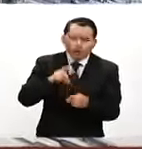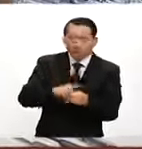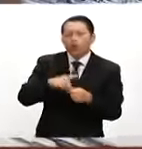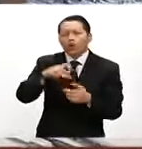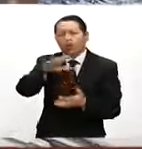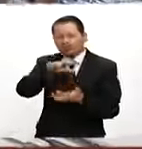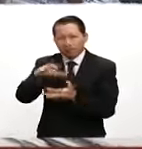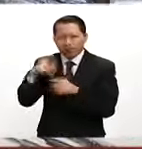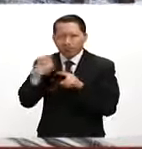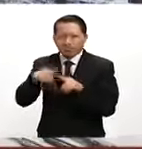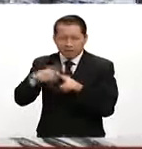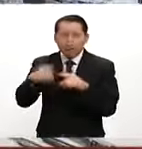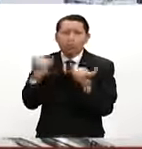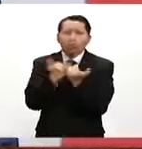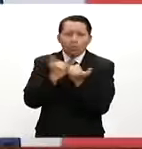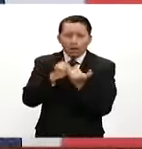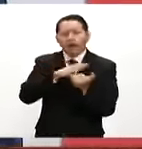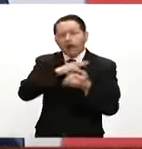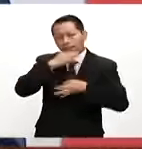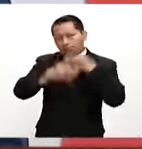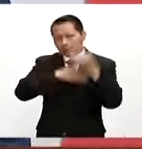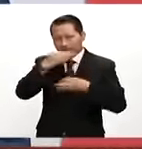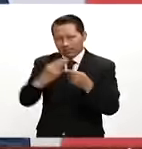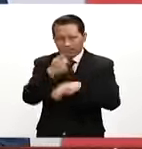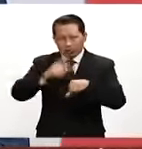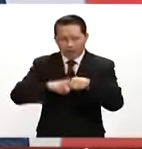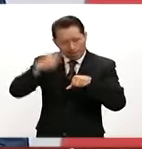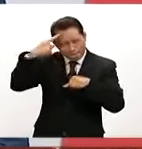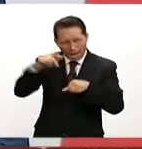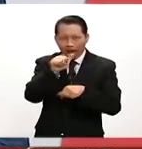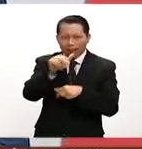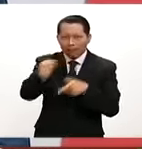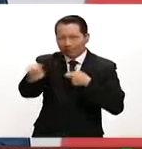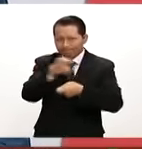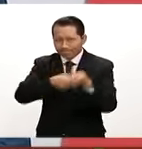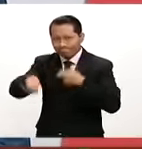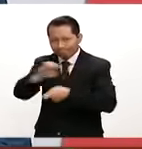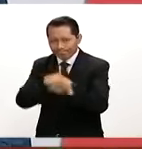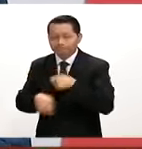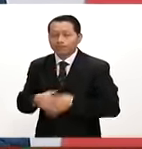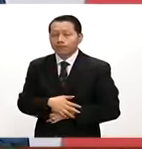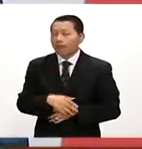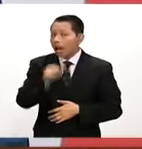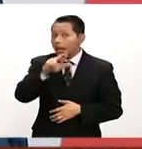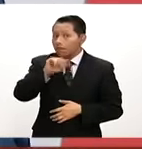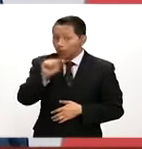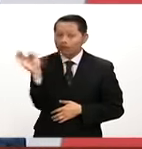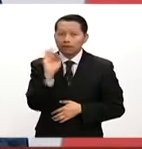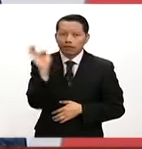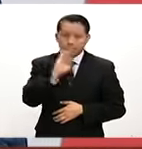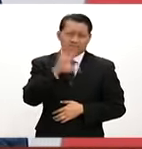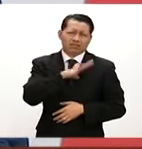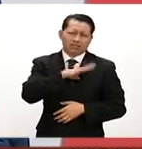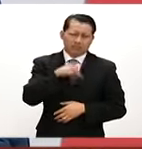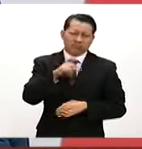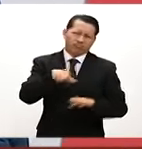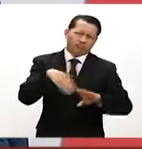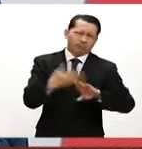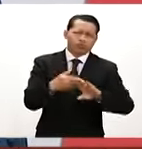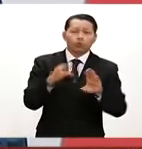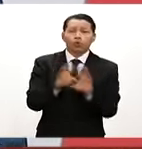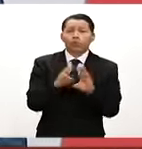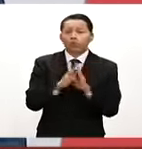Campaña Nacional de Canje de Armas. Armas que pudieron haber causado incidentes lamentables o la comisión de